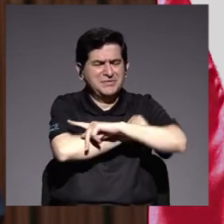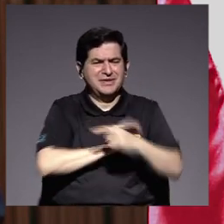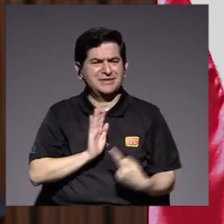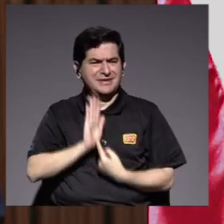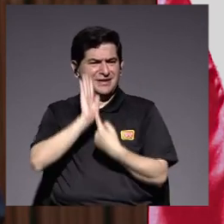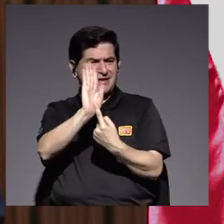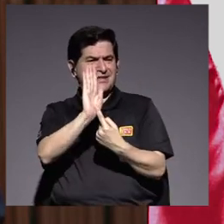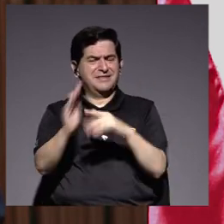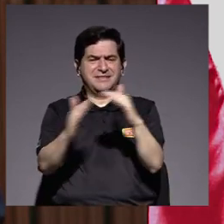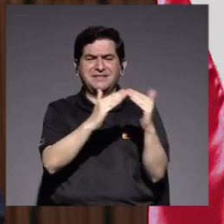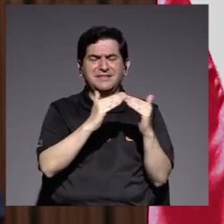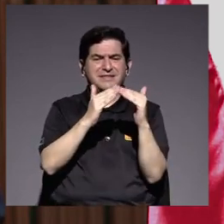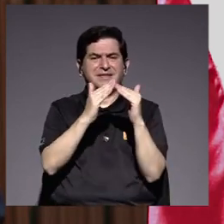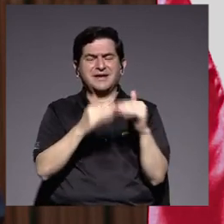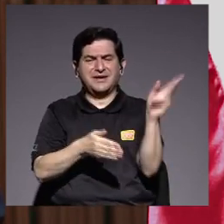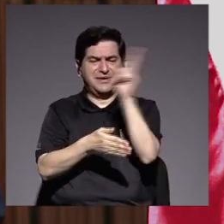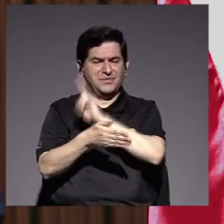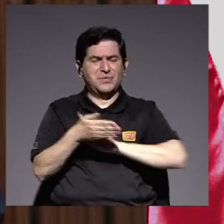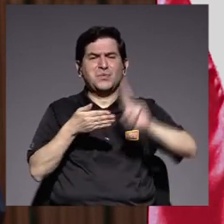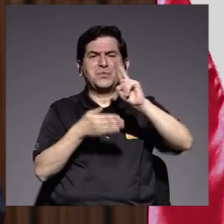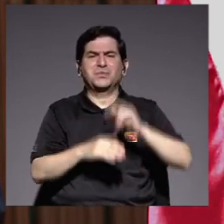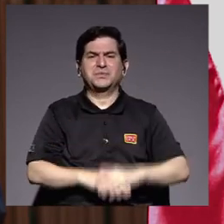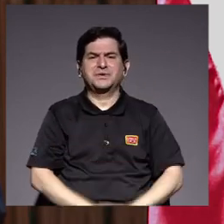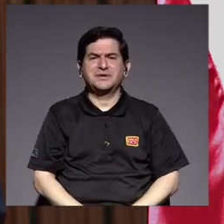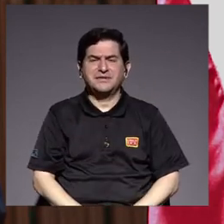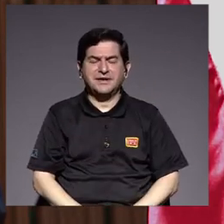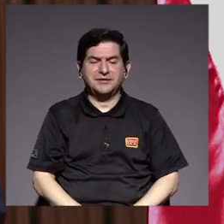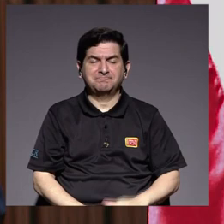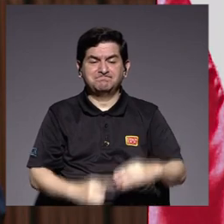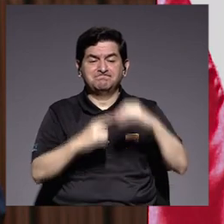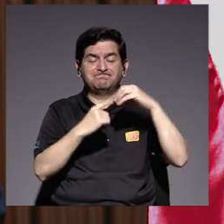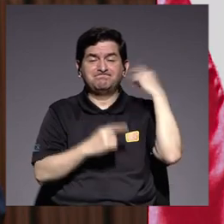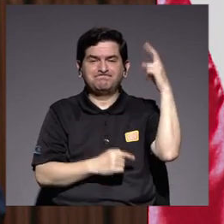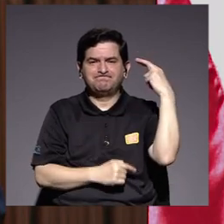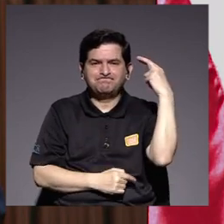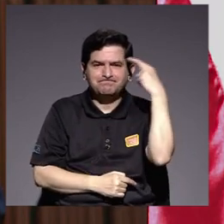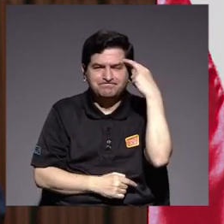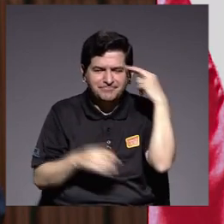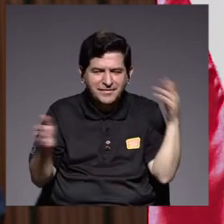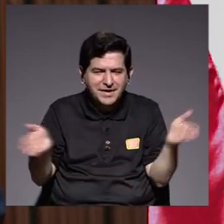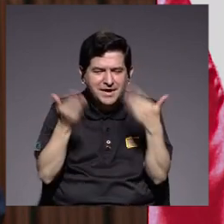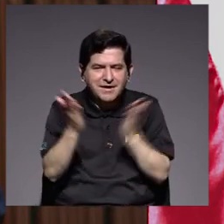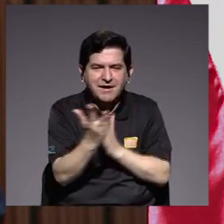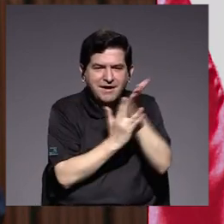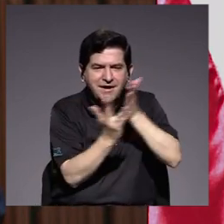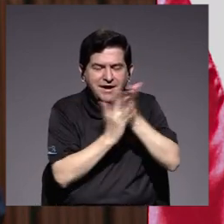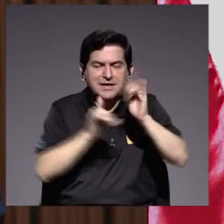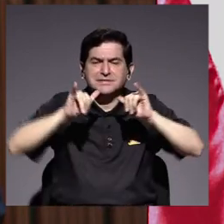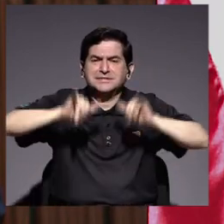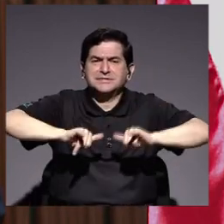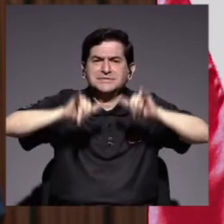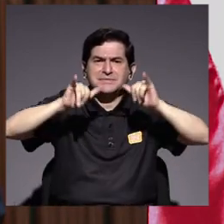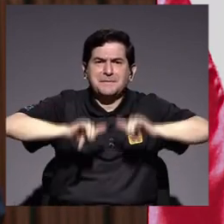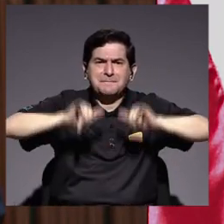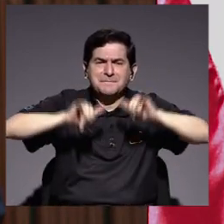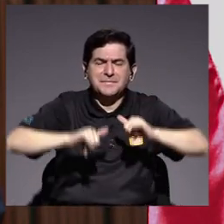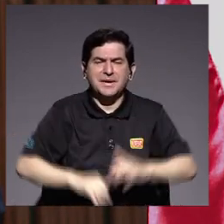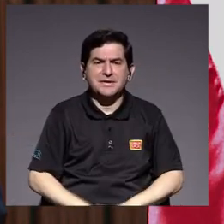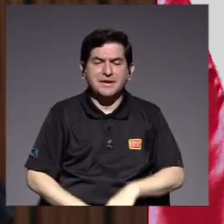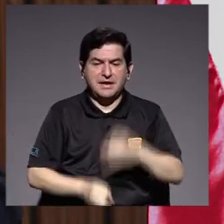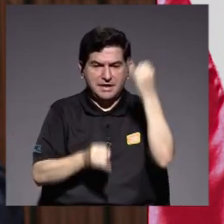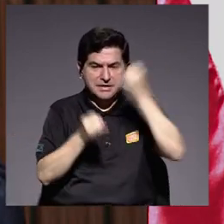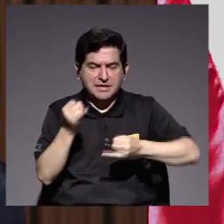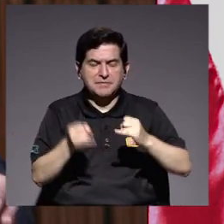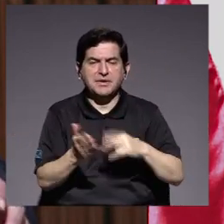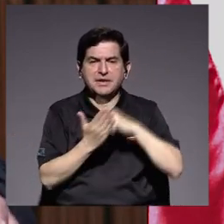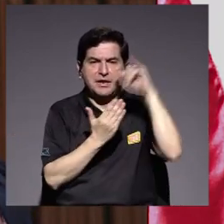refleja en la comunidad universitaria ha sido la principal motivación por promover el acceso y permanencia y conclusión